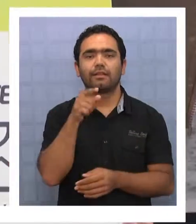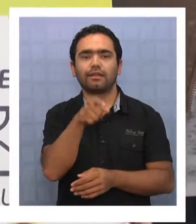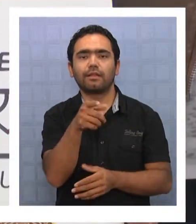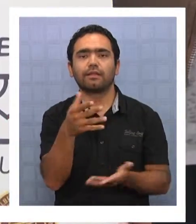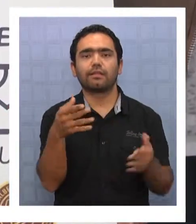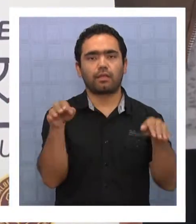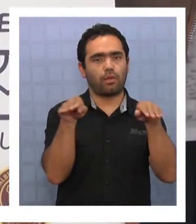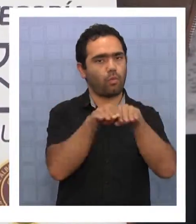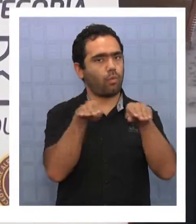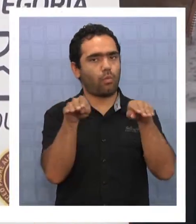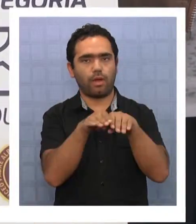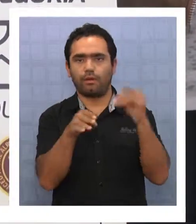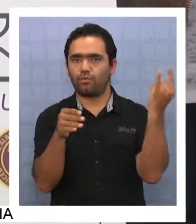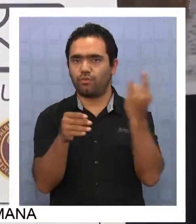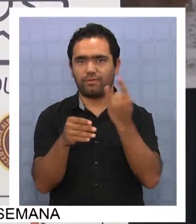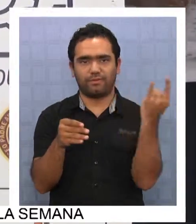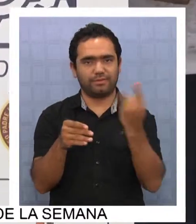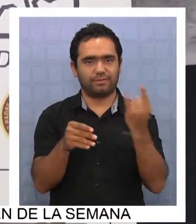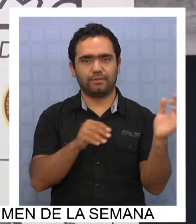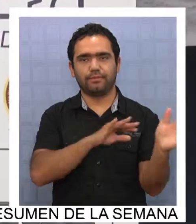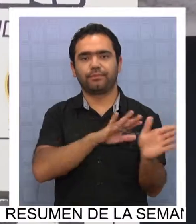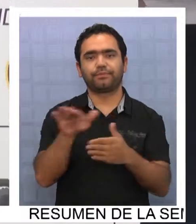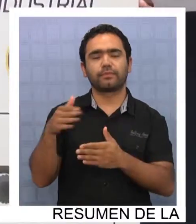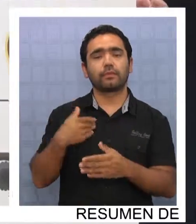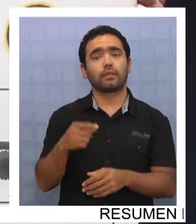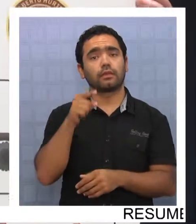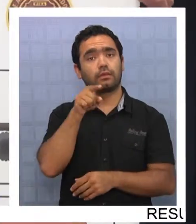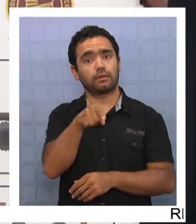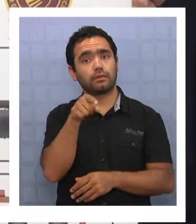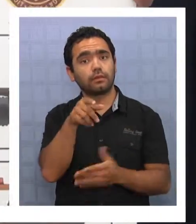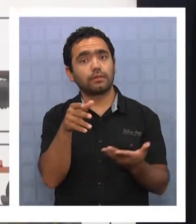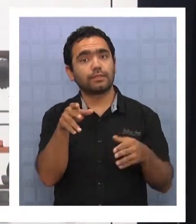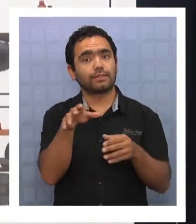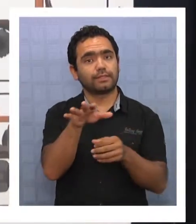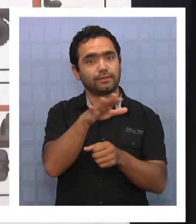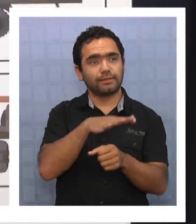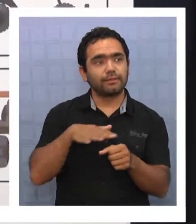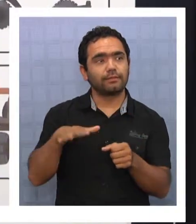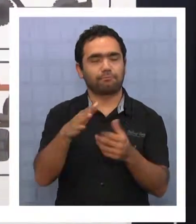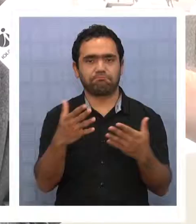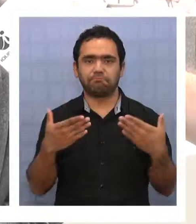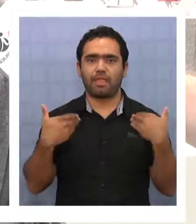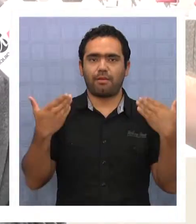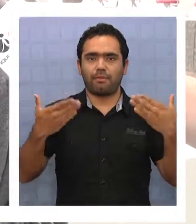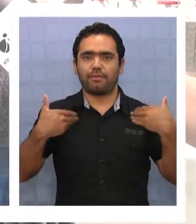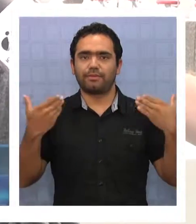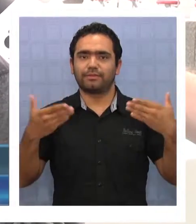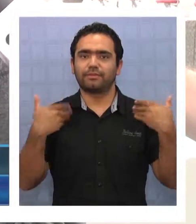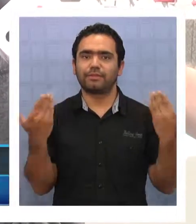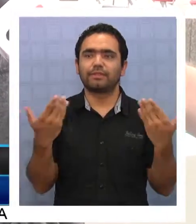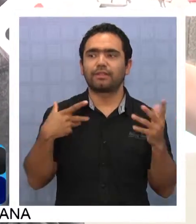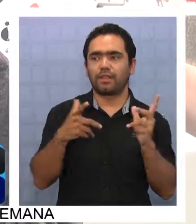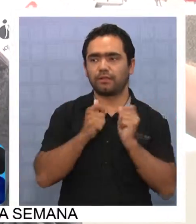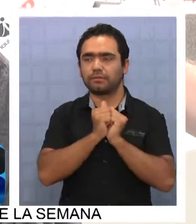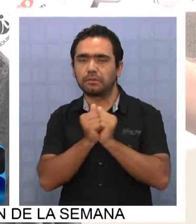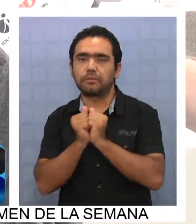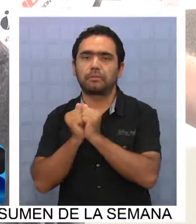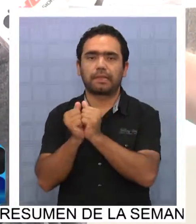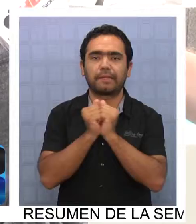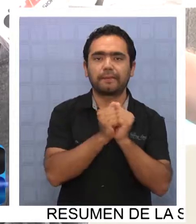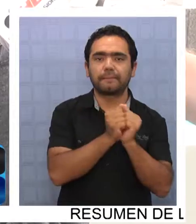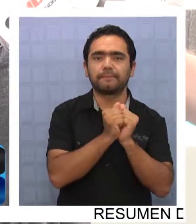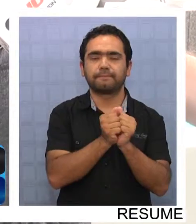a la par con universidades. Fue algo igual motivante para la mayoría de los compañeros,